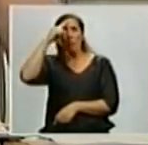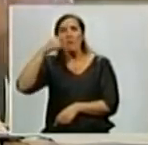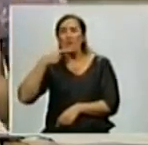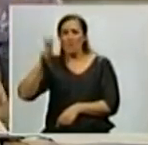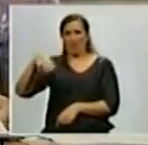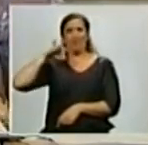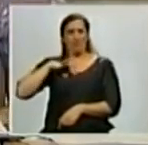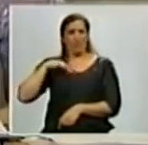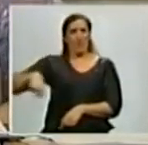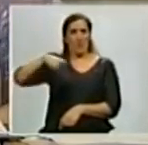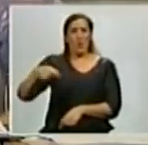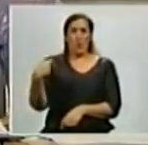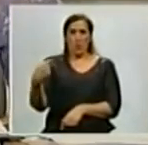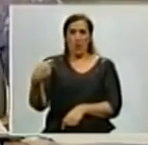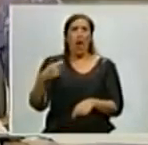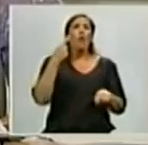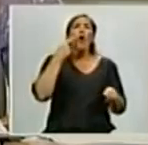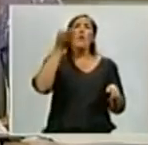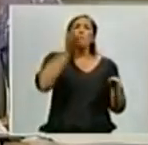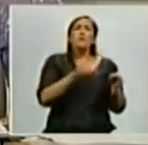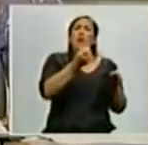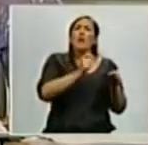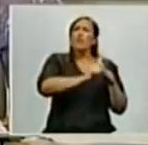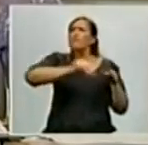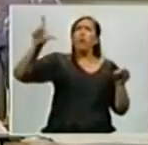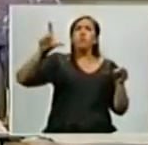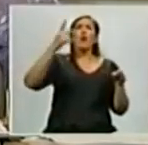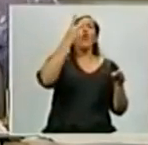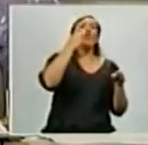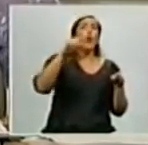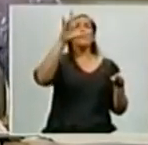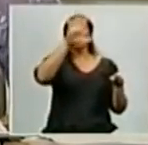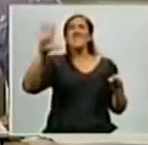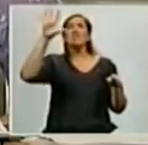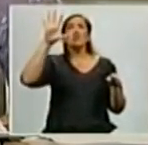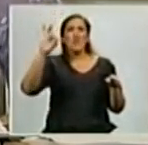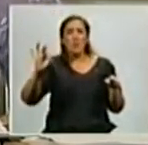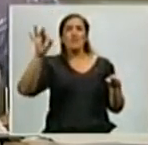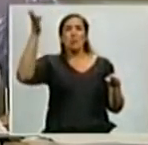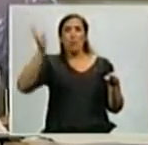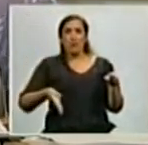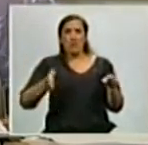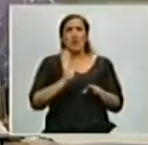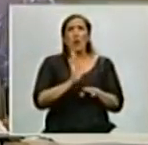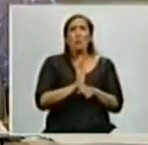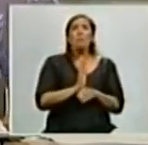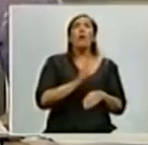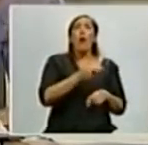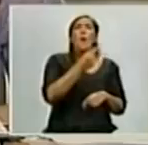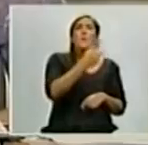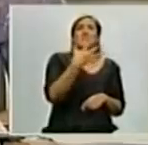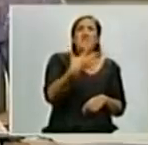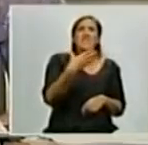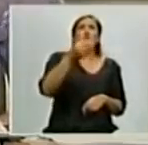Creció el 2.550%, 25 veces y media.